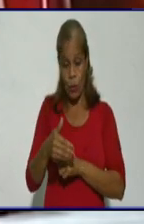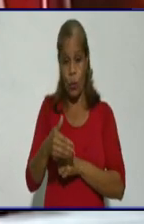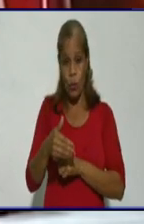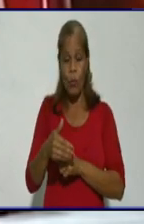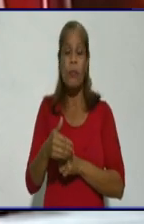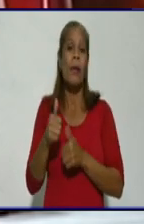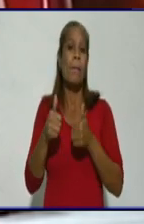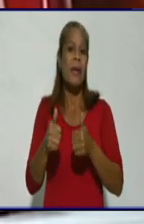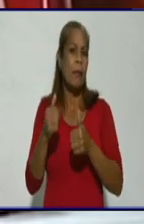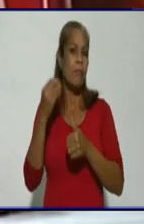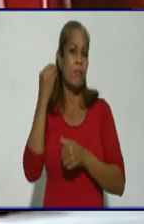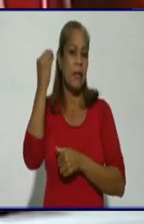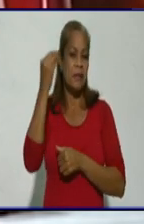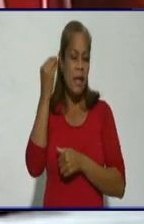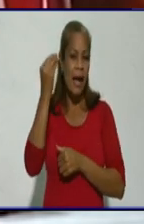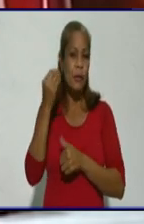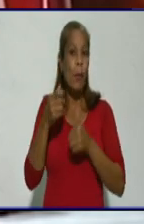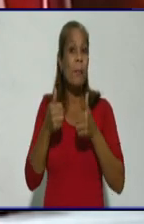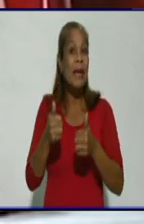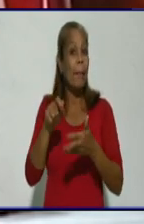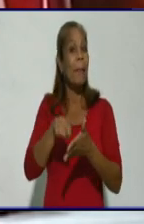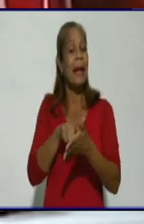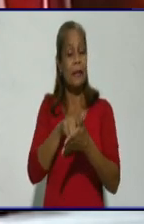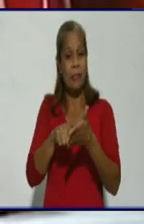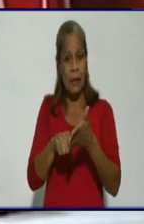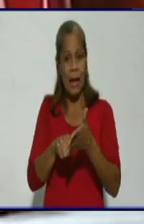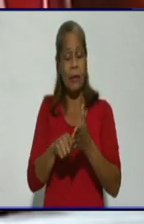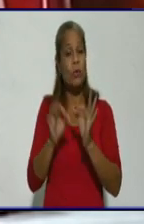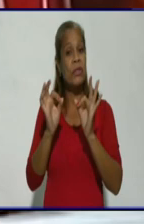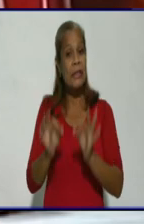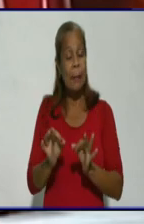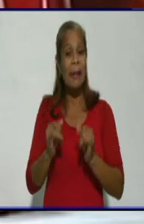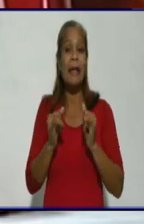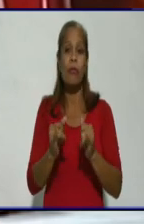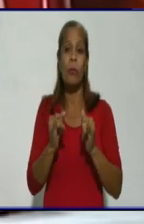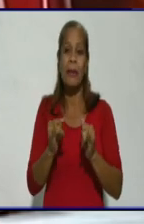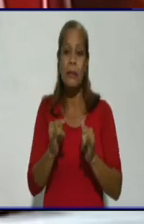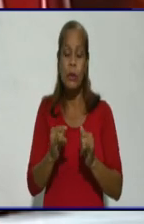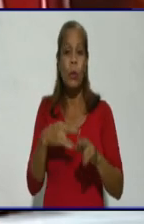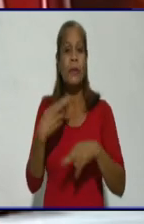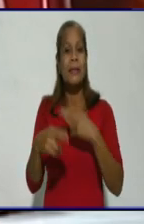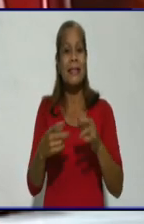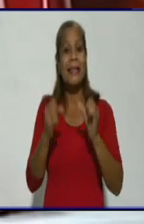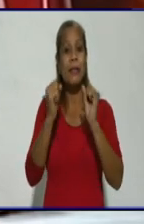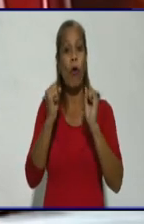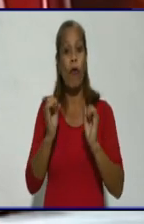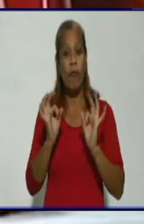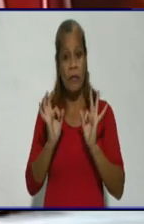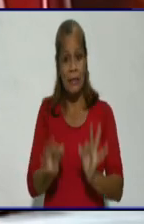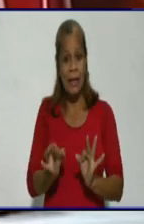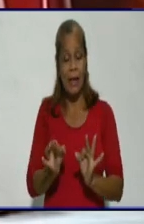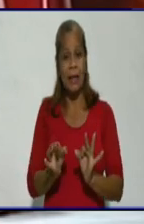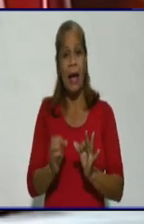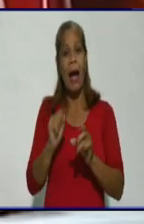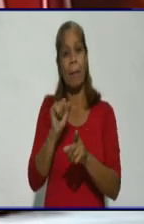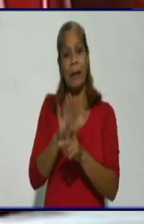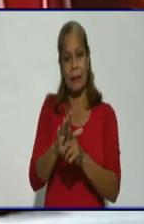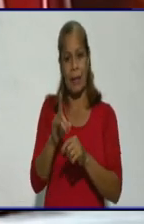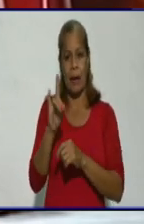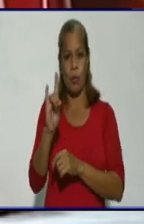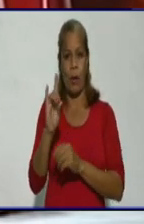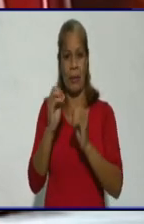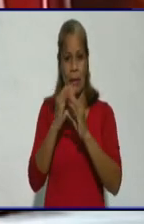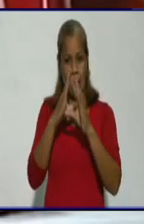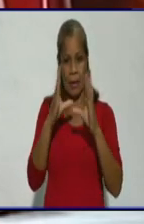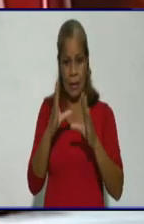pensado, muy bien diseñado. La información se hace oficial a partir de las 9 de la mañana con la comparecencia del